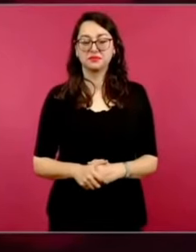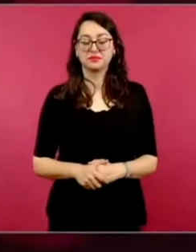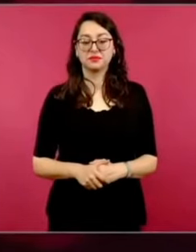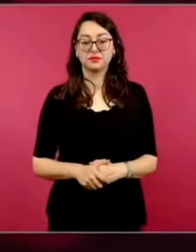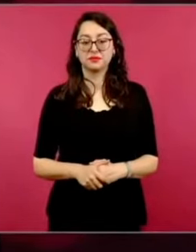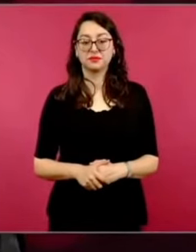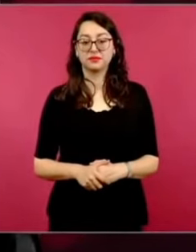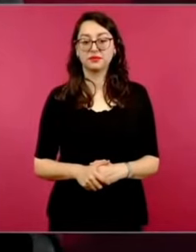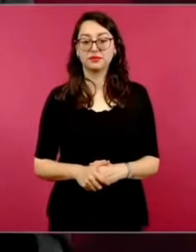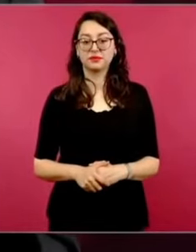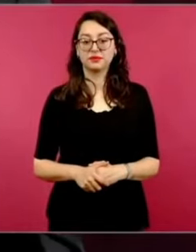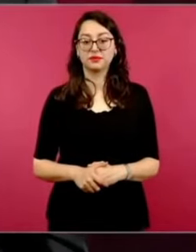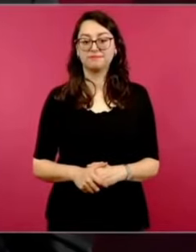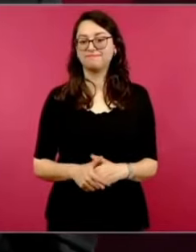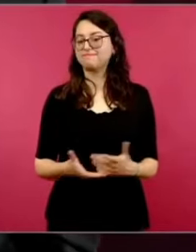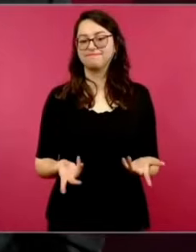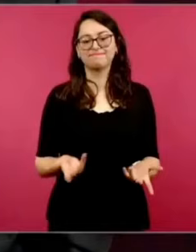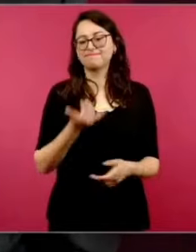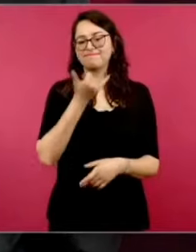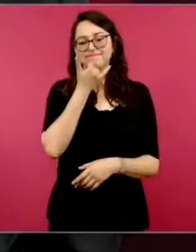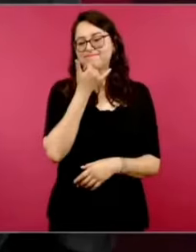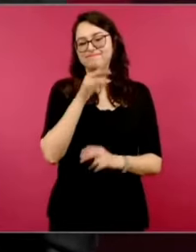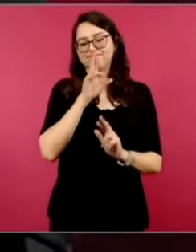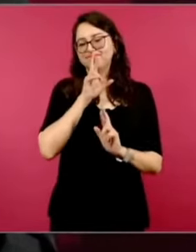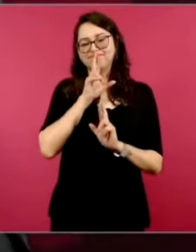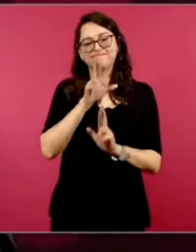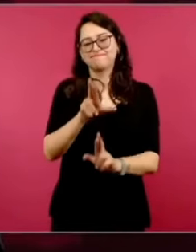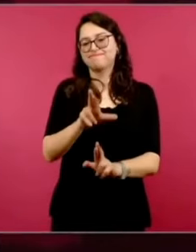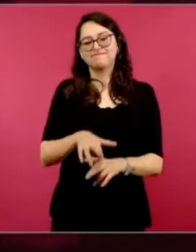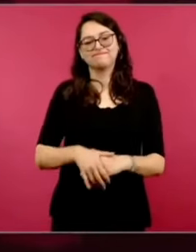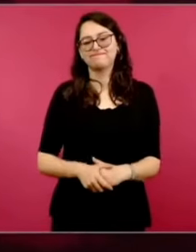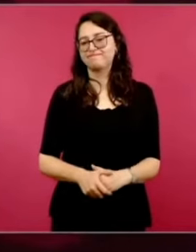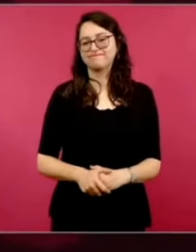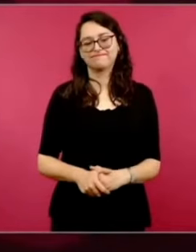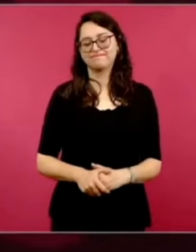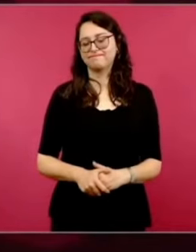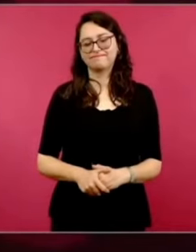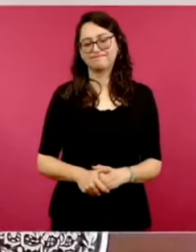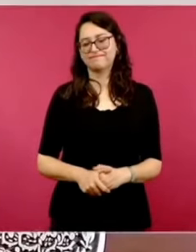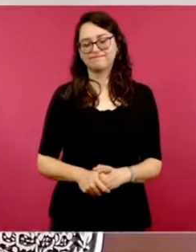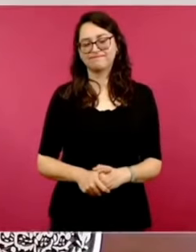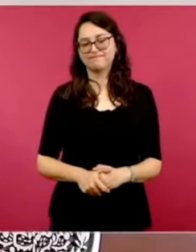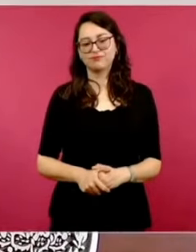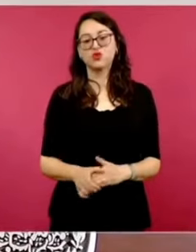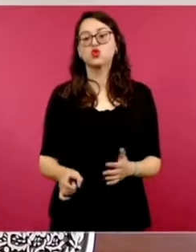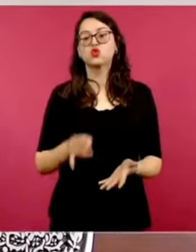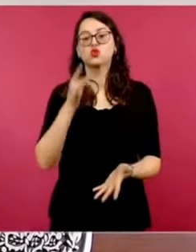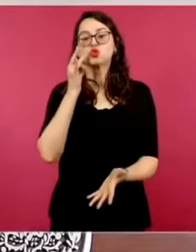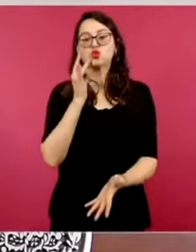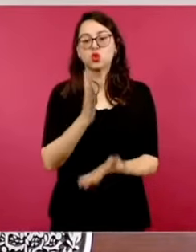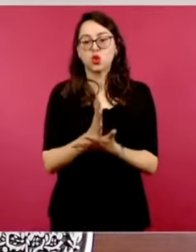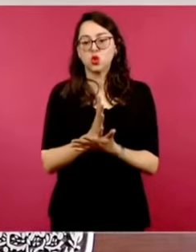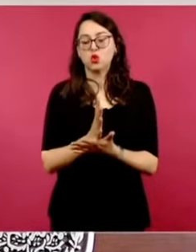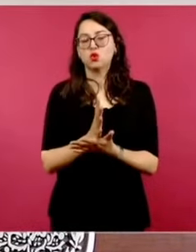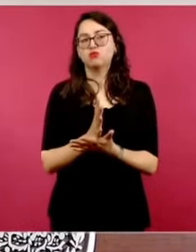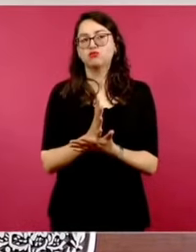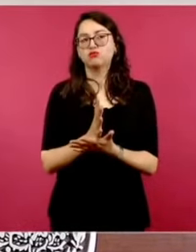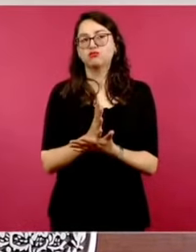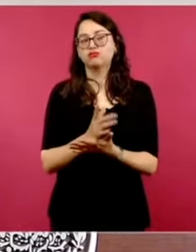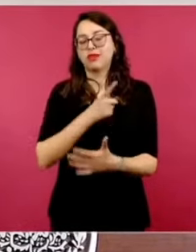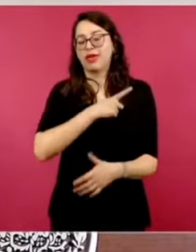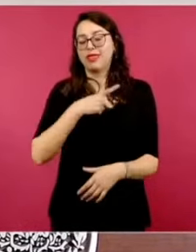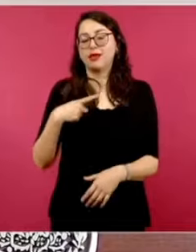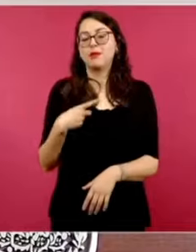voy a contestarte, nada más decir que